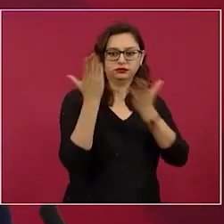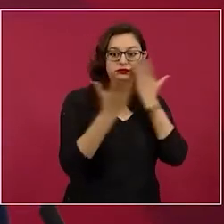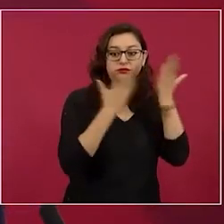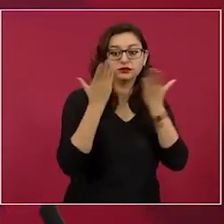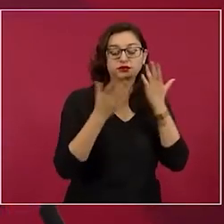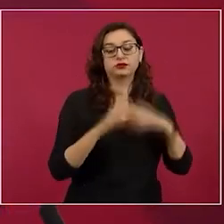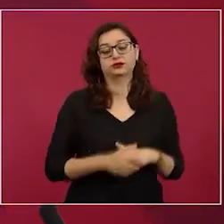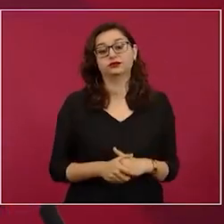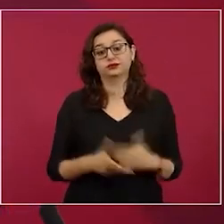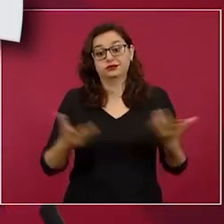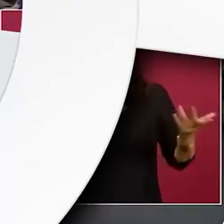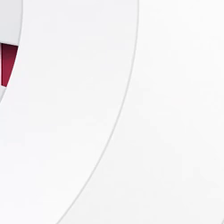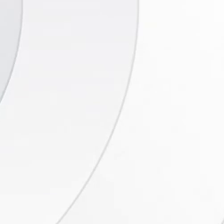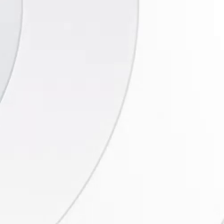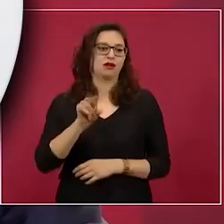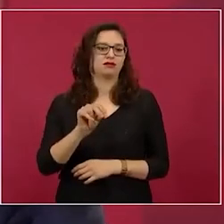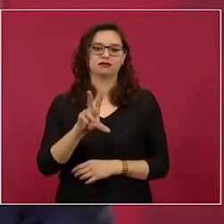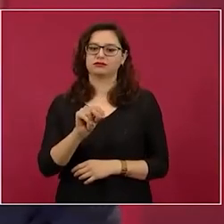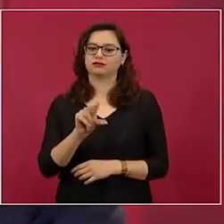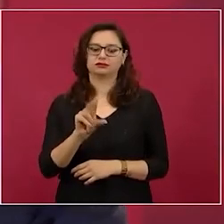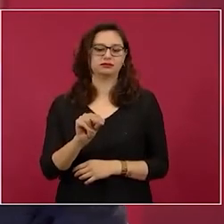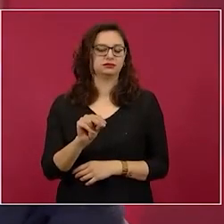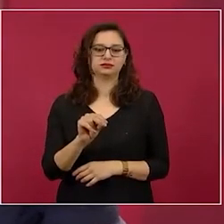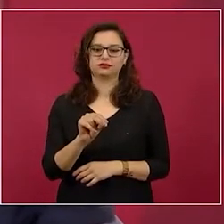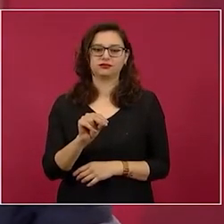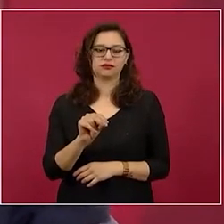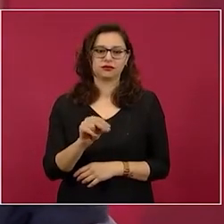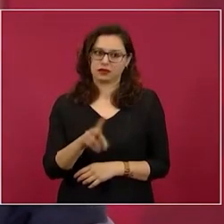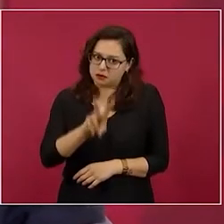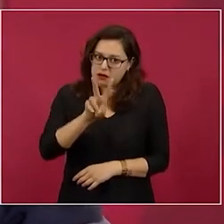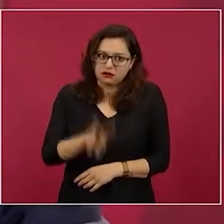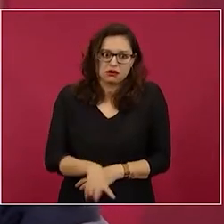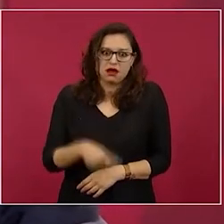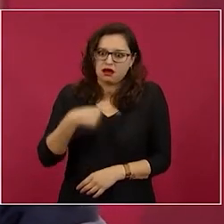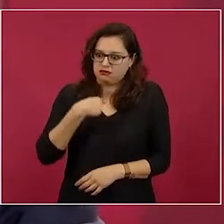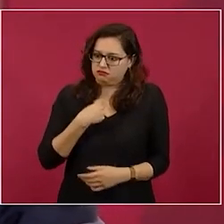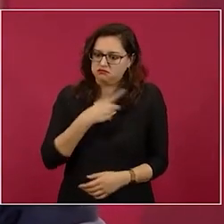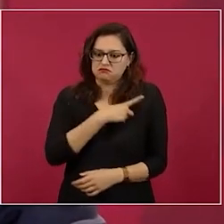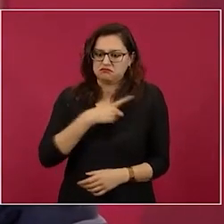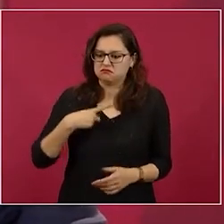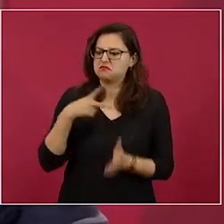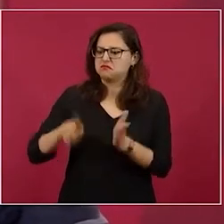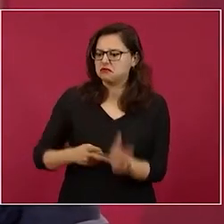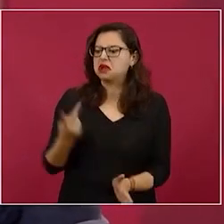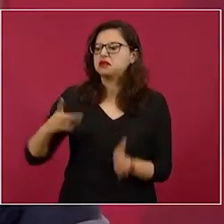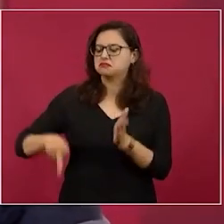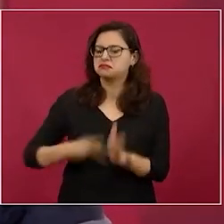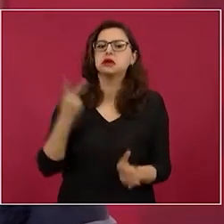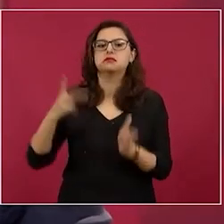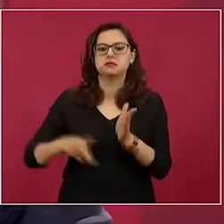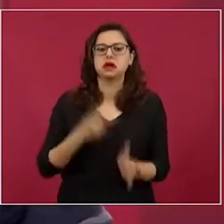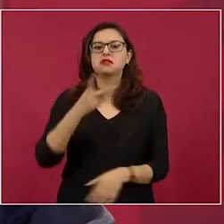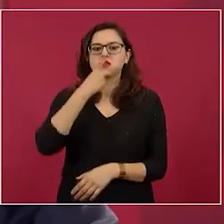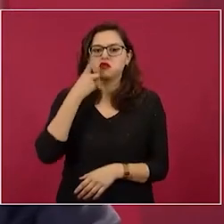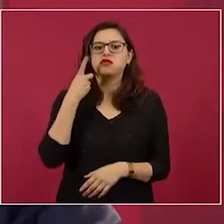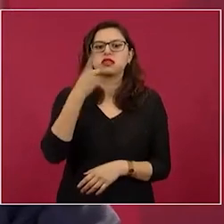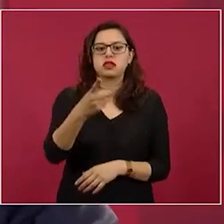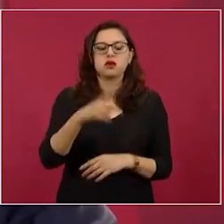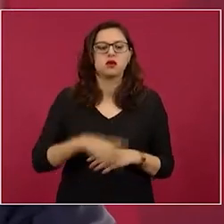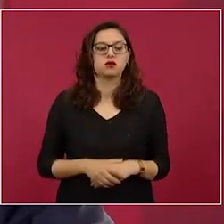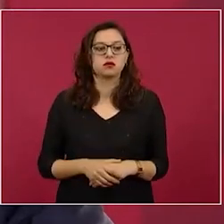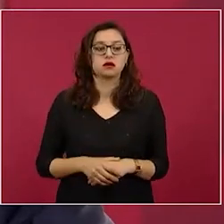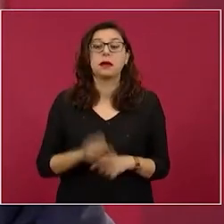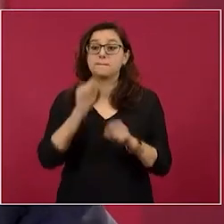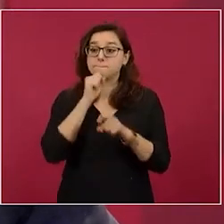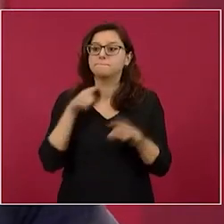gran libertador Simón Bolívar como también no me voy a cansar de decir que estamos atendiendo las